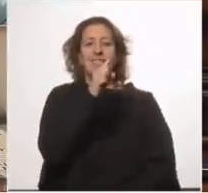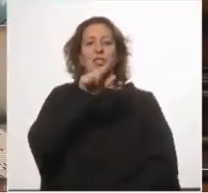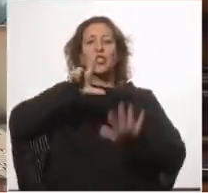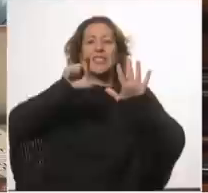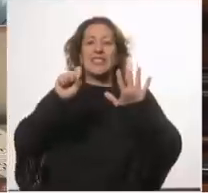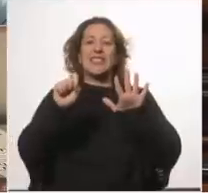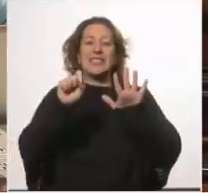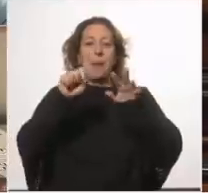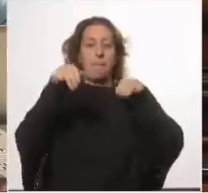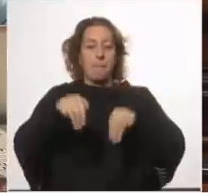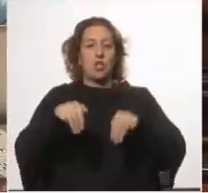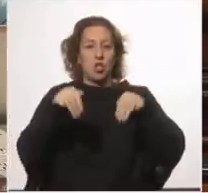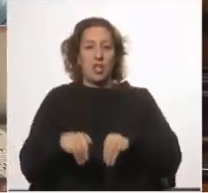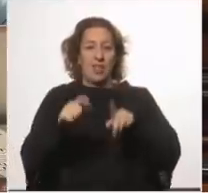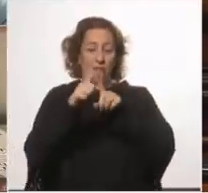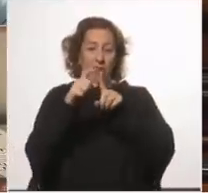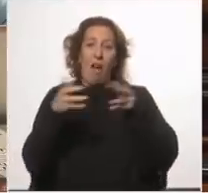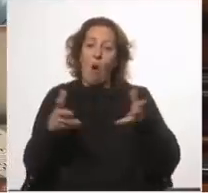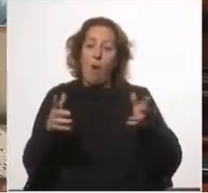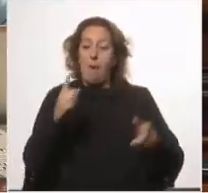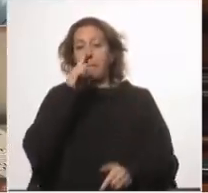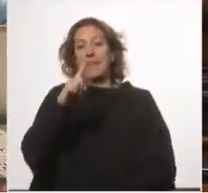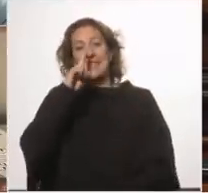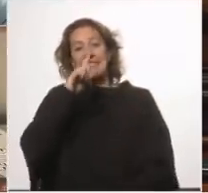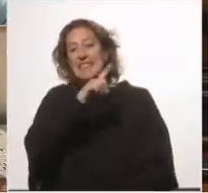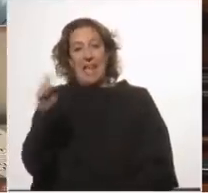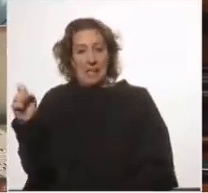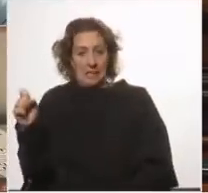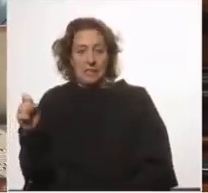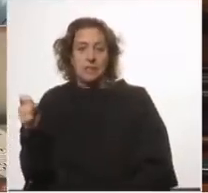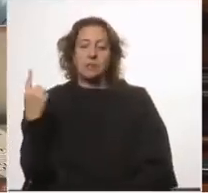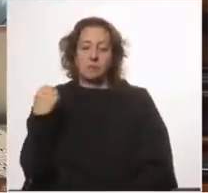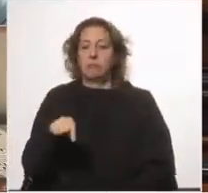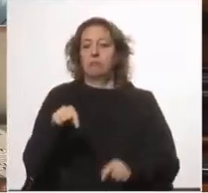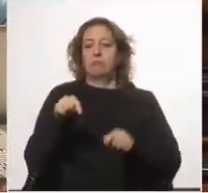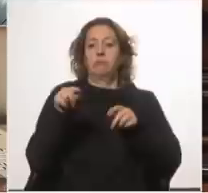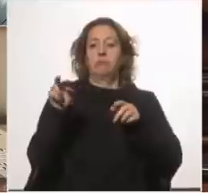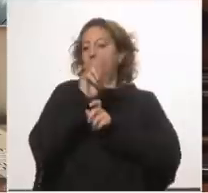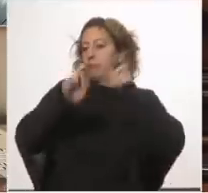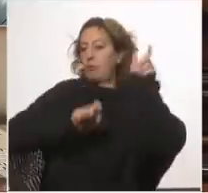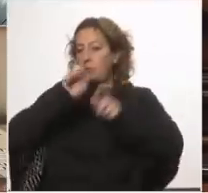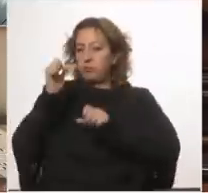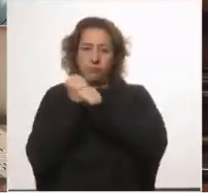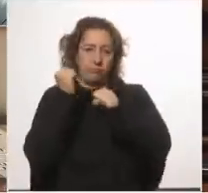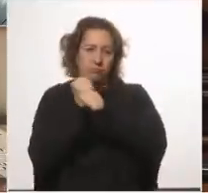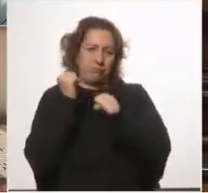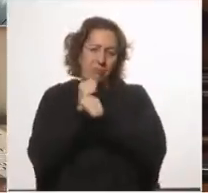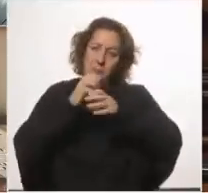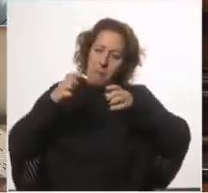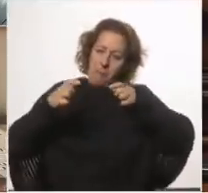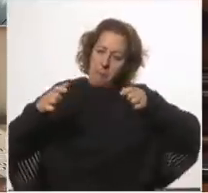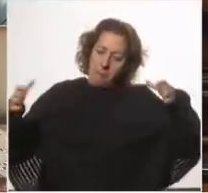presupuesto tenía 1.100. Un primer nivel de atención resistente. Recursos humanos que habían crecido al triple